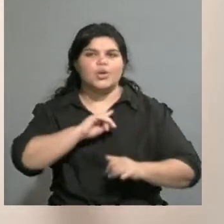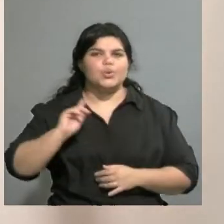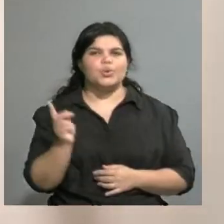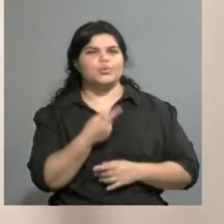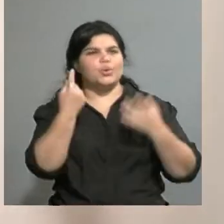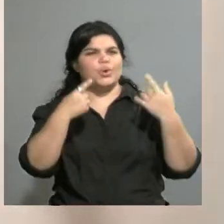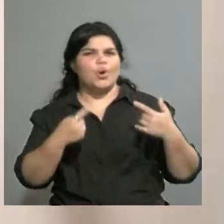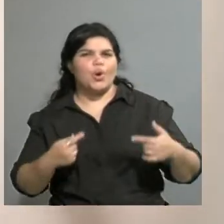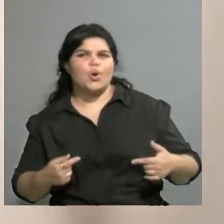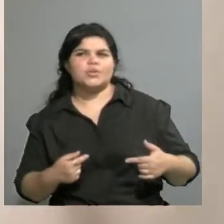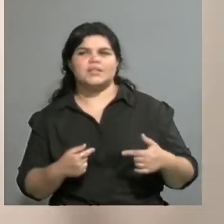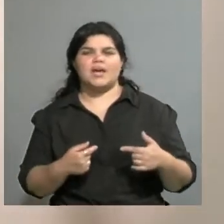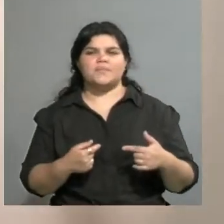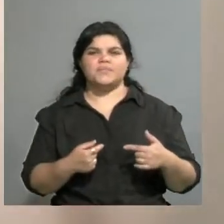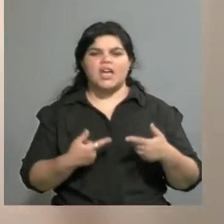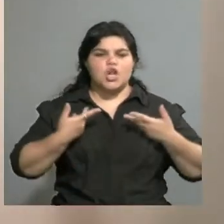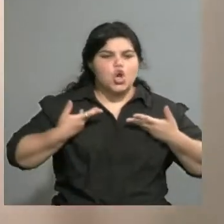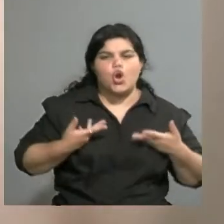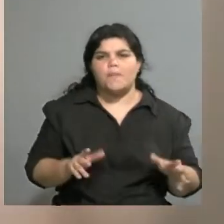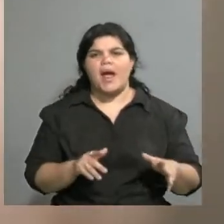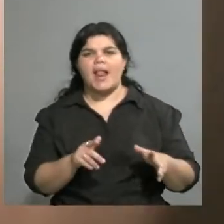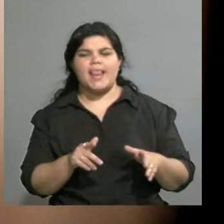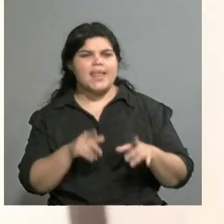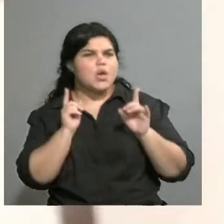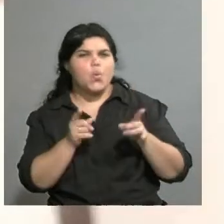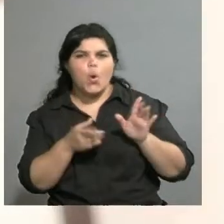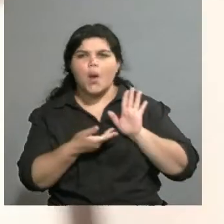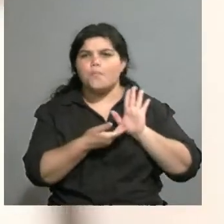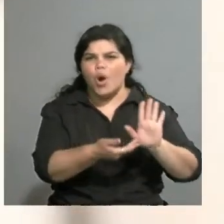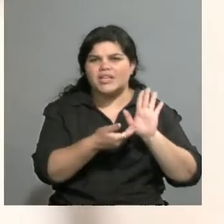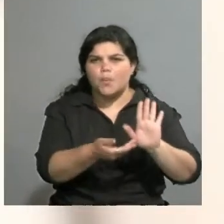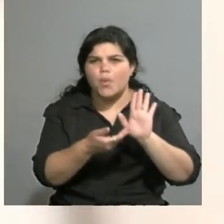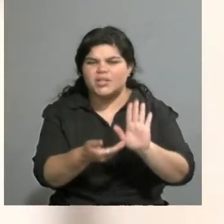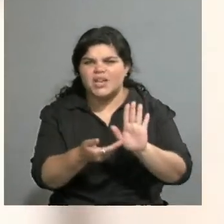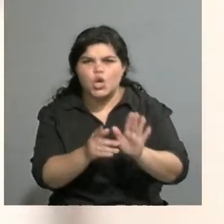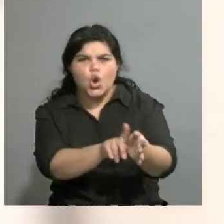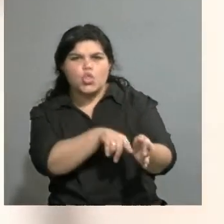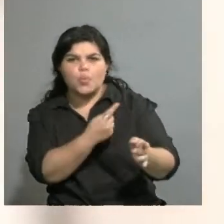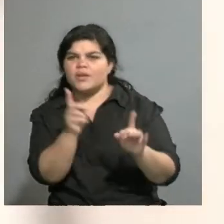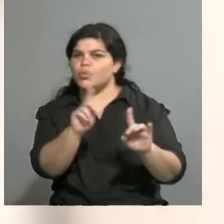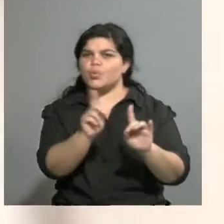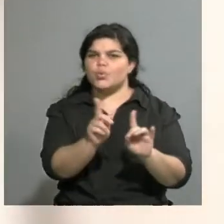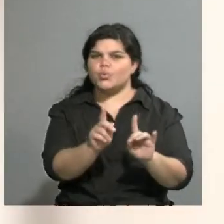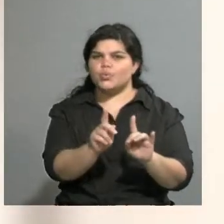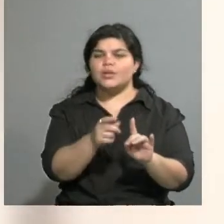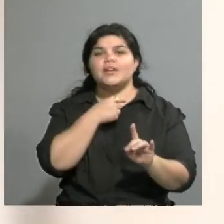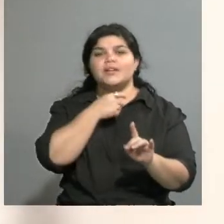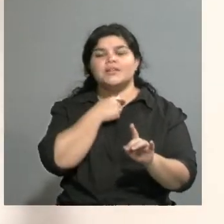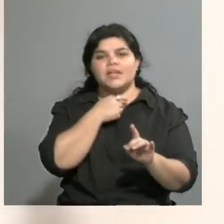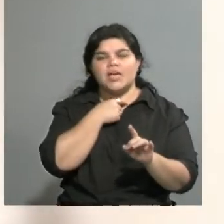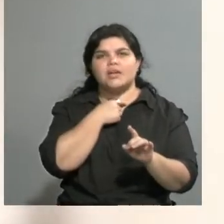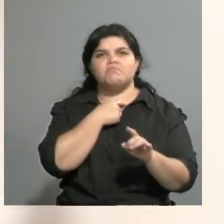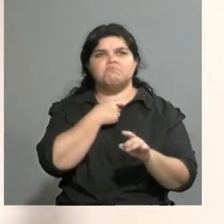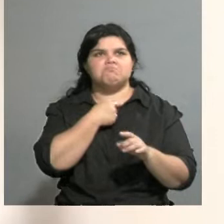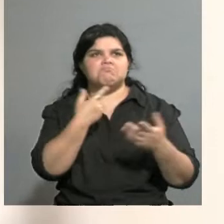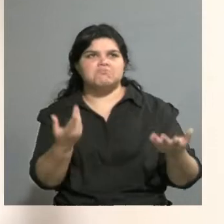lugares comunes y de generar, a través de la imagen, a través de la música, a través de los